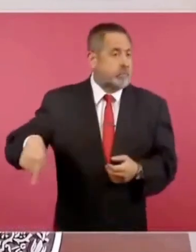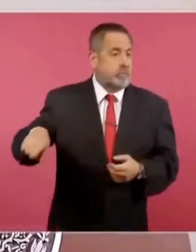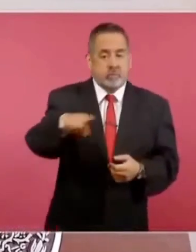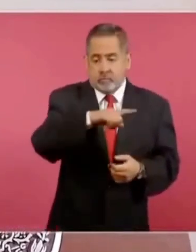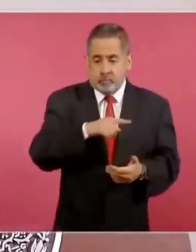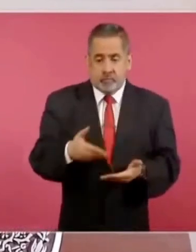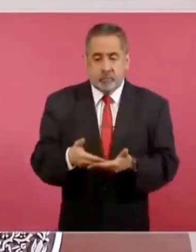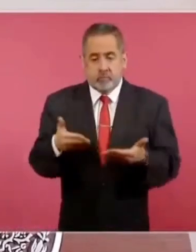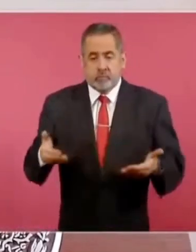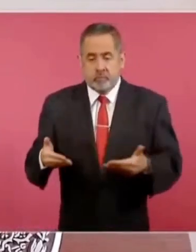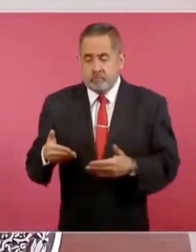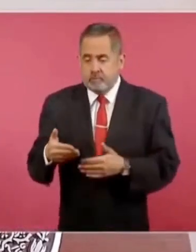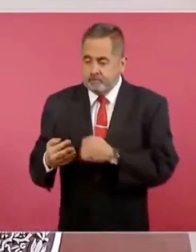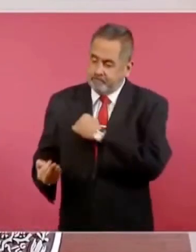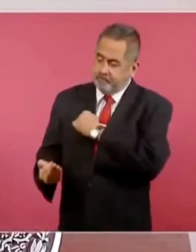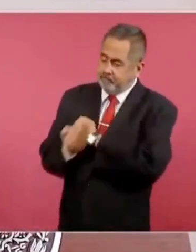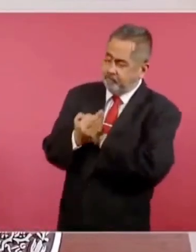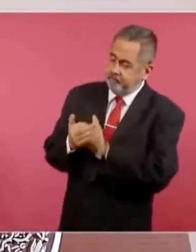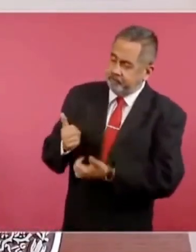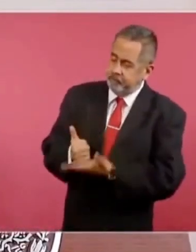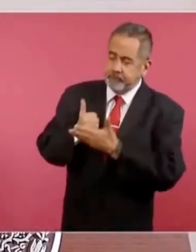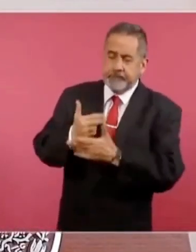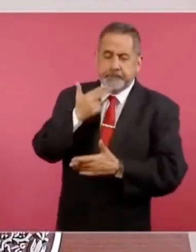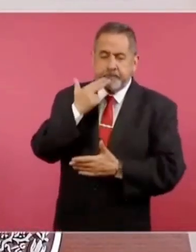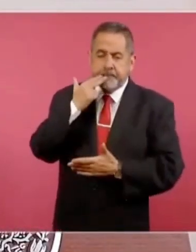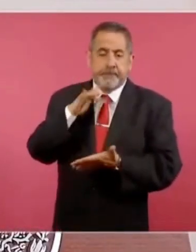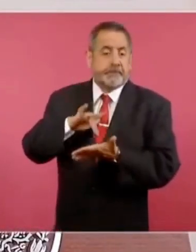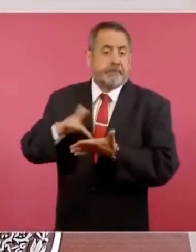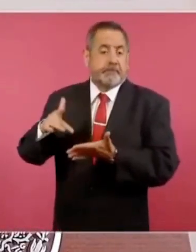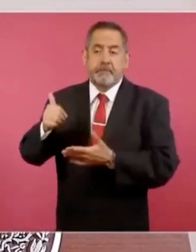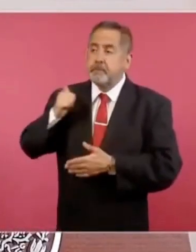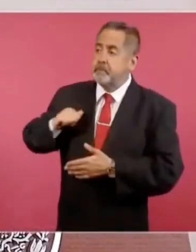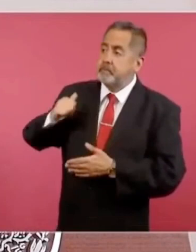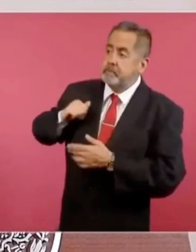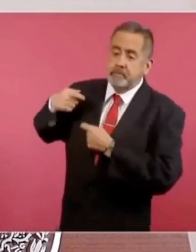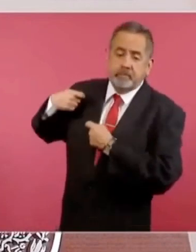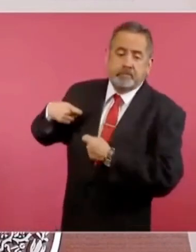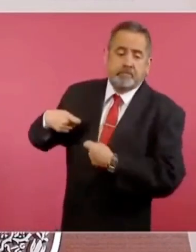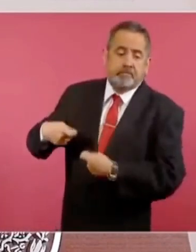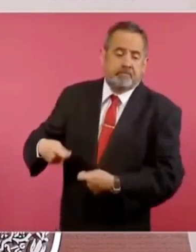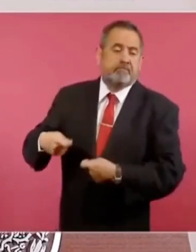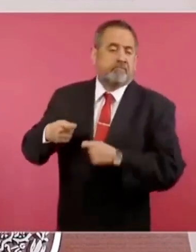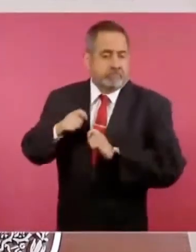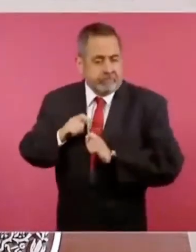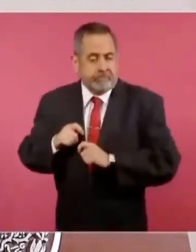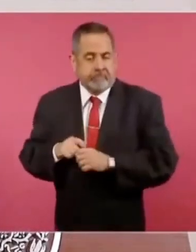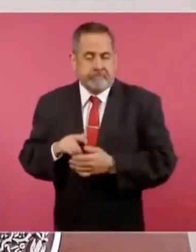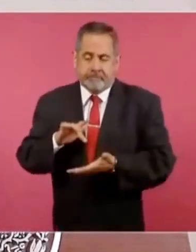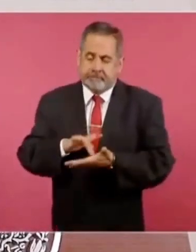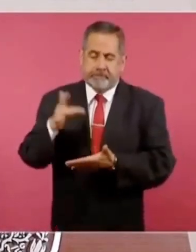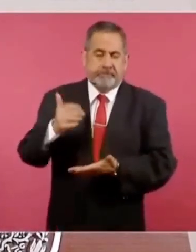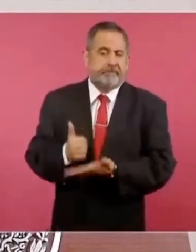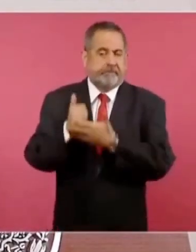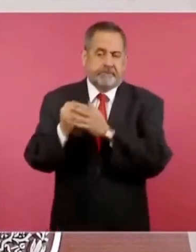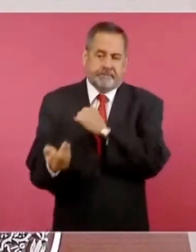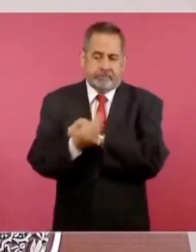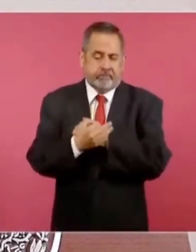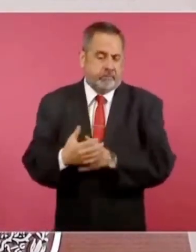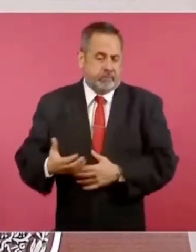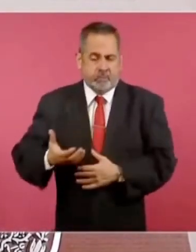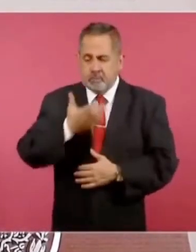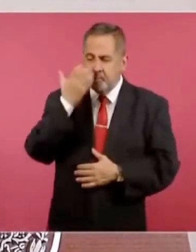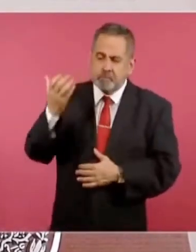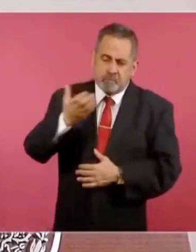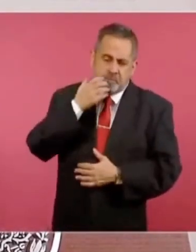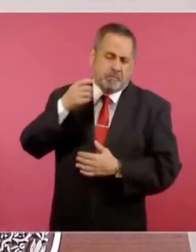nos protegen ante cualquier calamidad, son tradiciones,